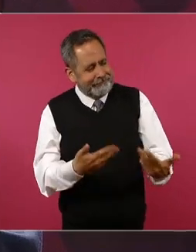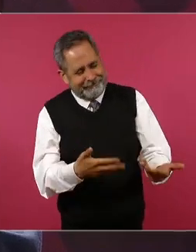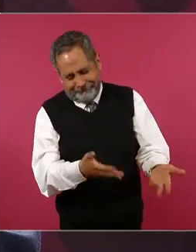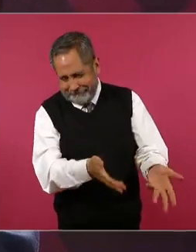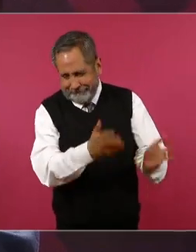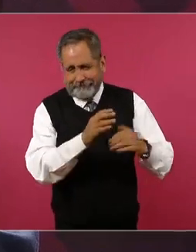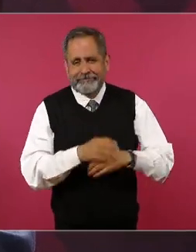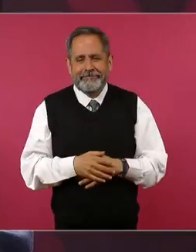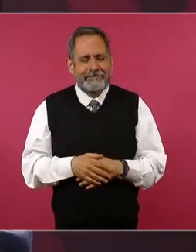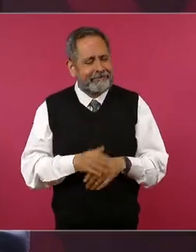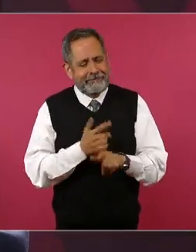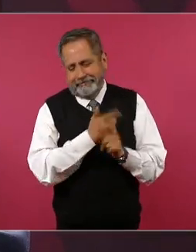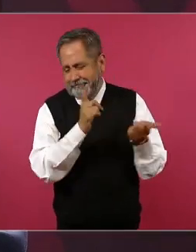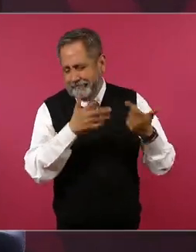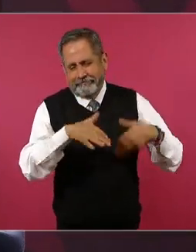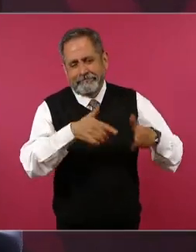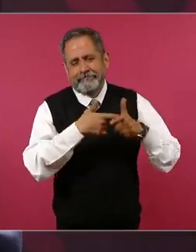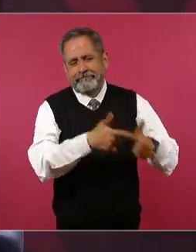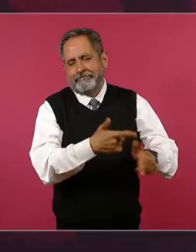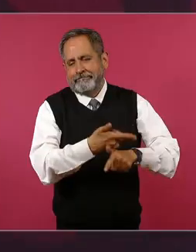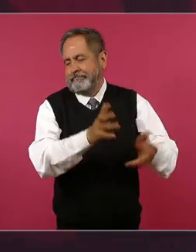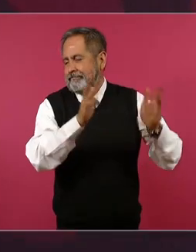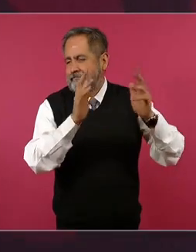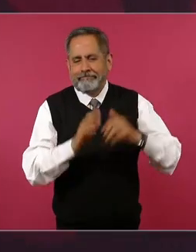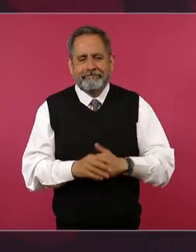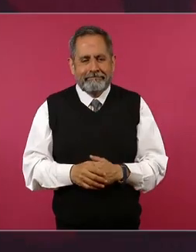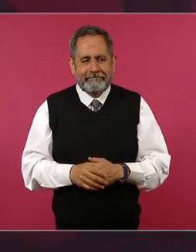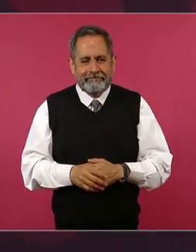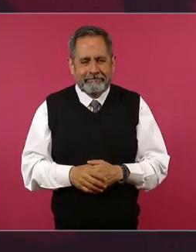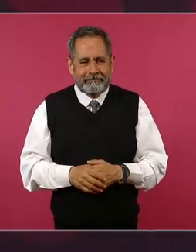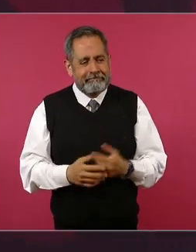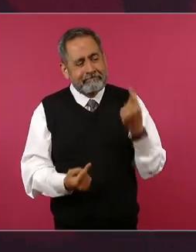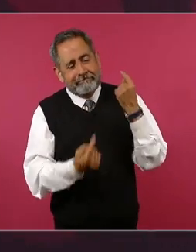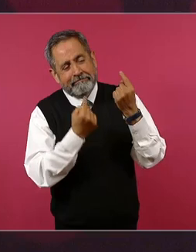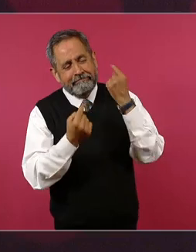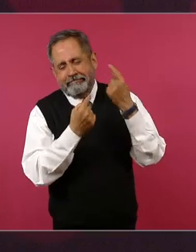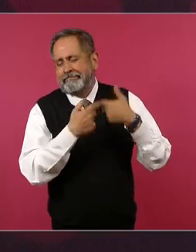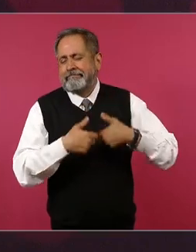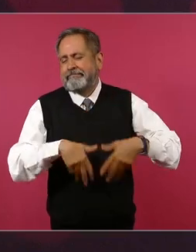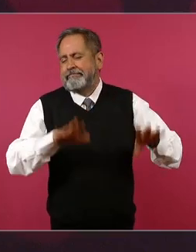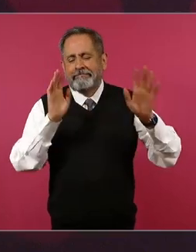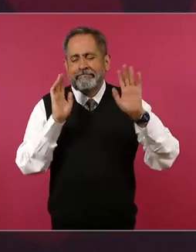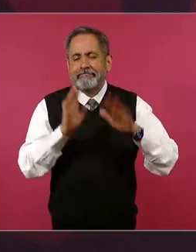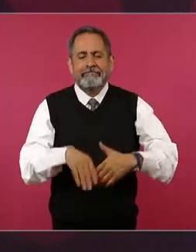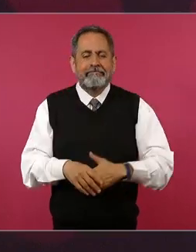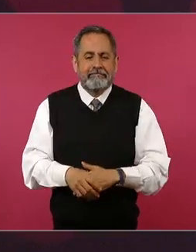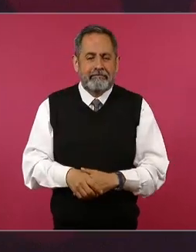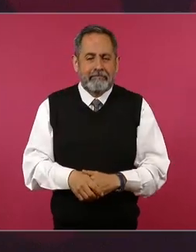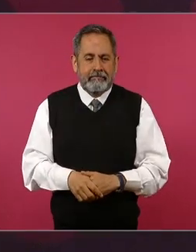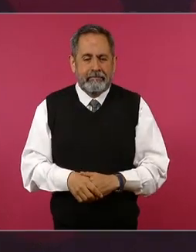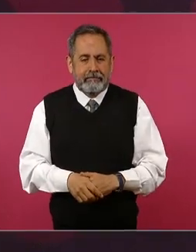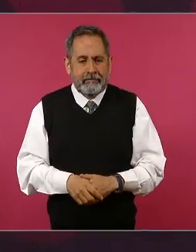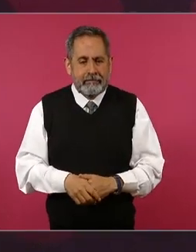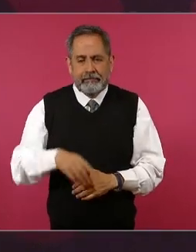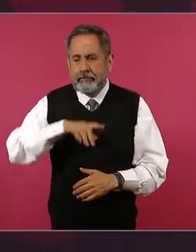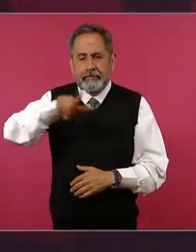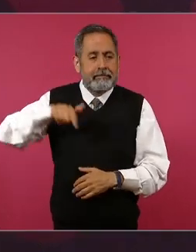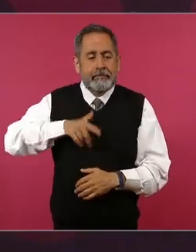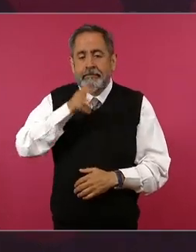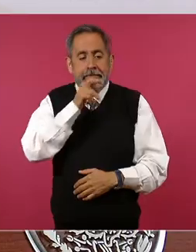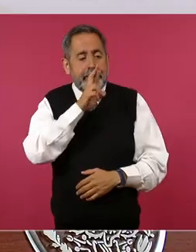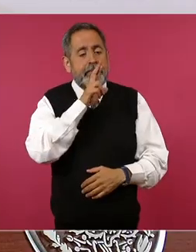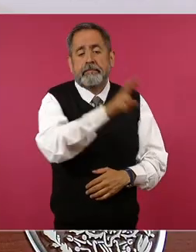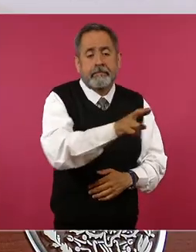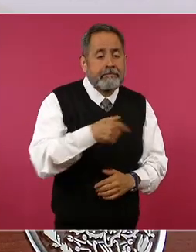en libertad hacer cuestionamientos porque ya no voy a poder contestar